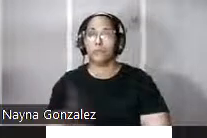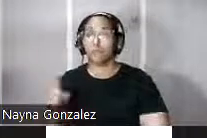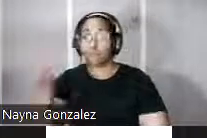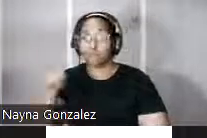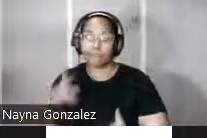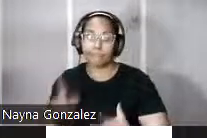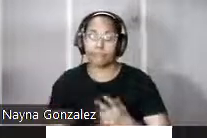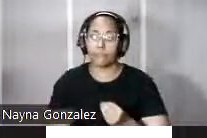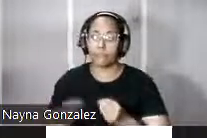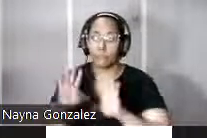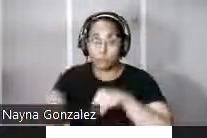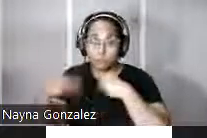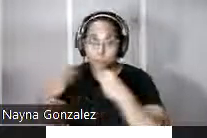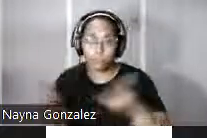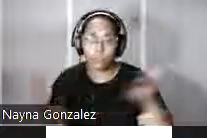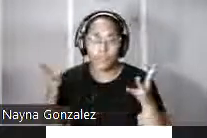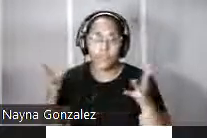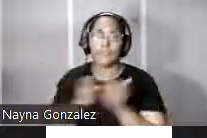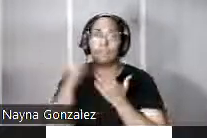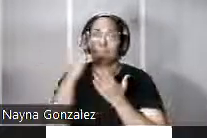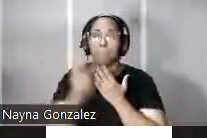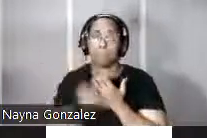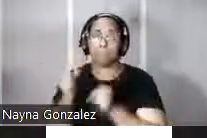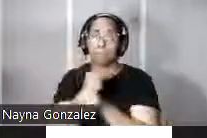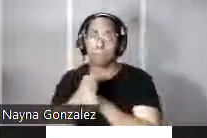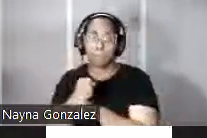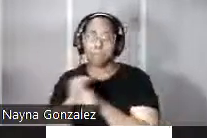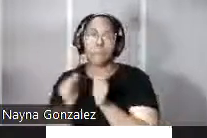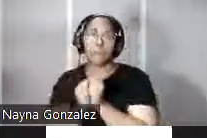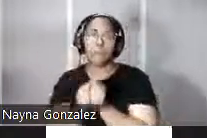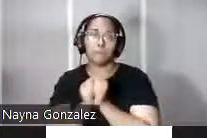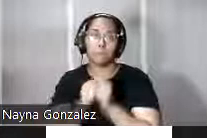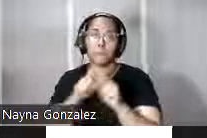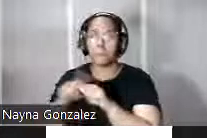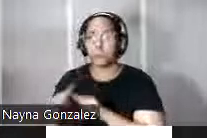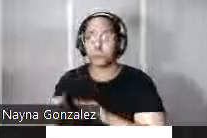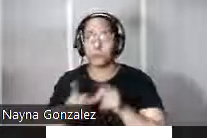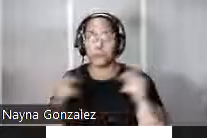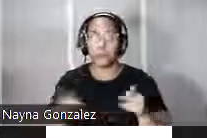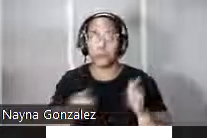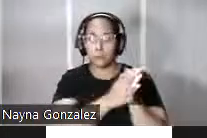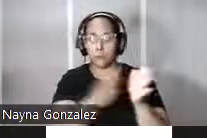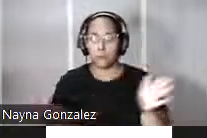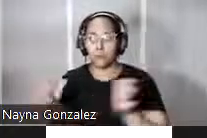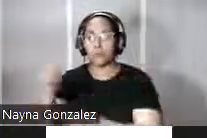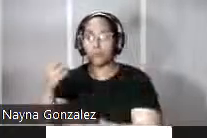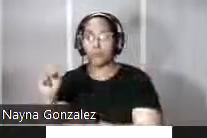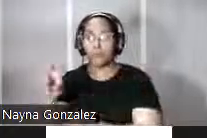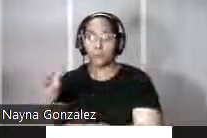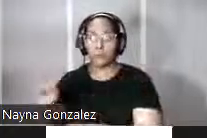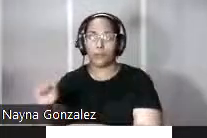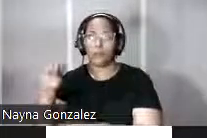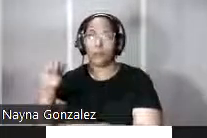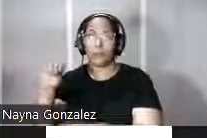la isla fue la elaboración de ese proyecto defensivo que fue acompañado de varios planos trazados por Tomás O'Reilly y una carta